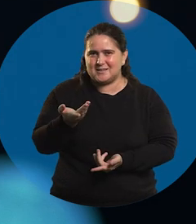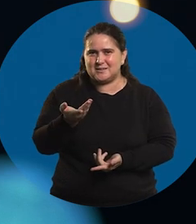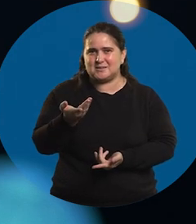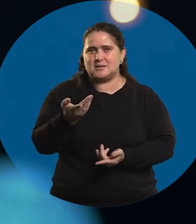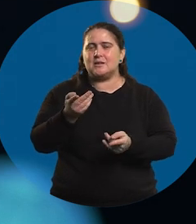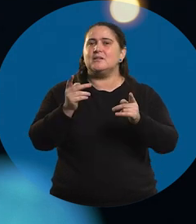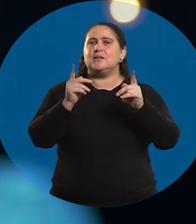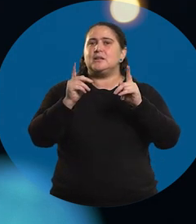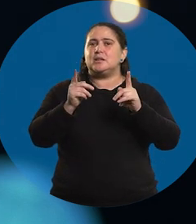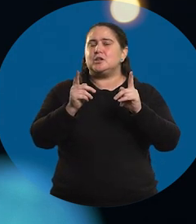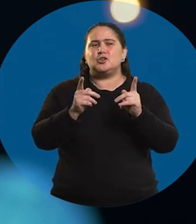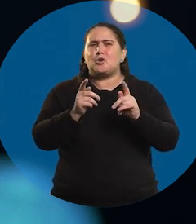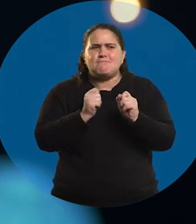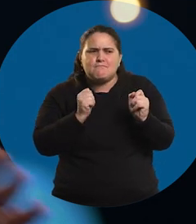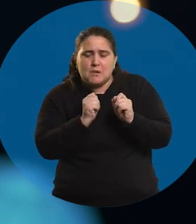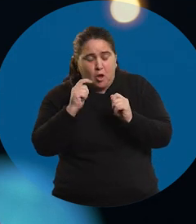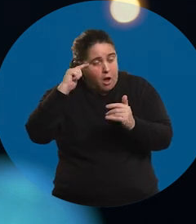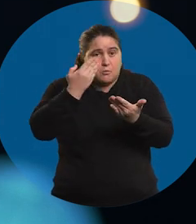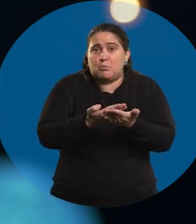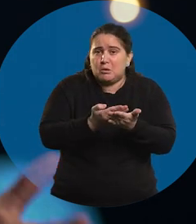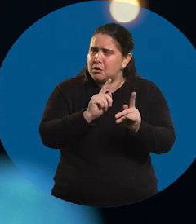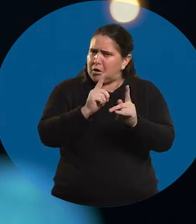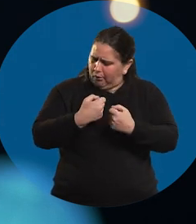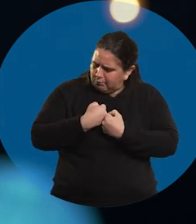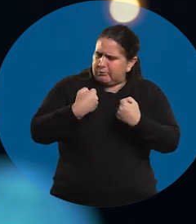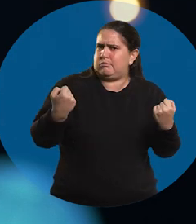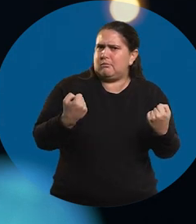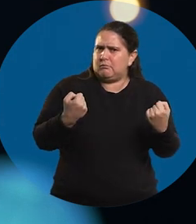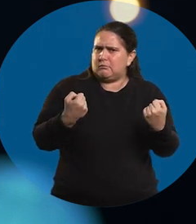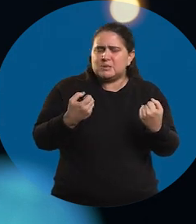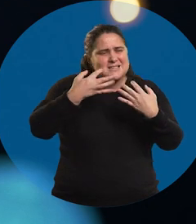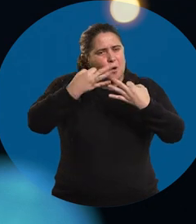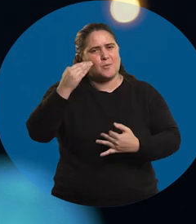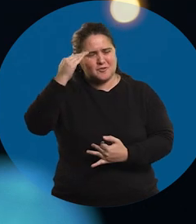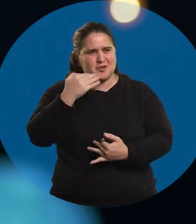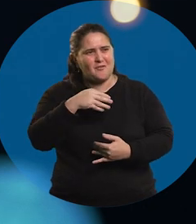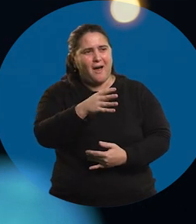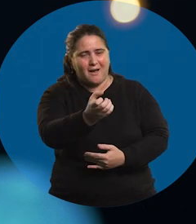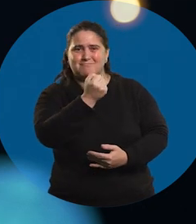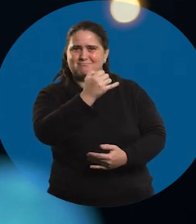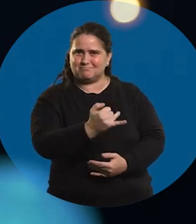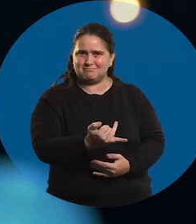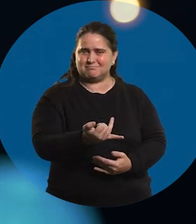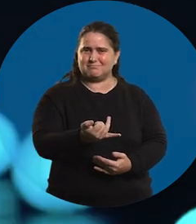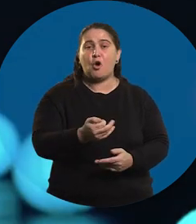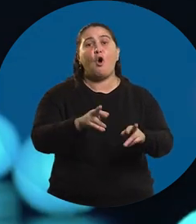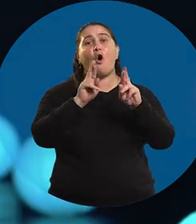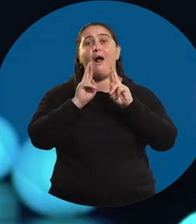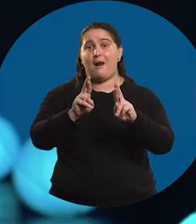interesen, de que no tengan miedo de proponer algo de interés, que estoy seguro que el docente lo va a tomar eso.